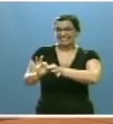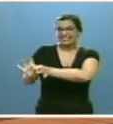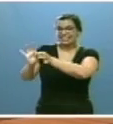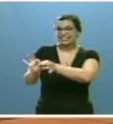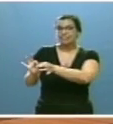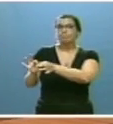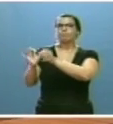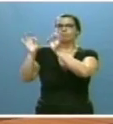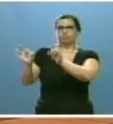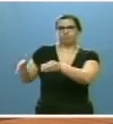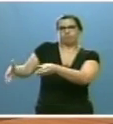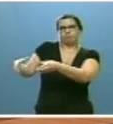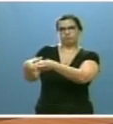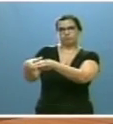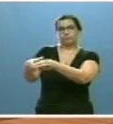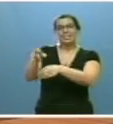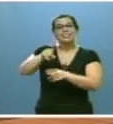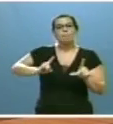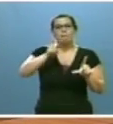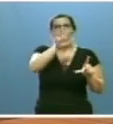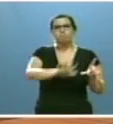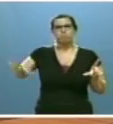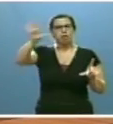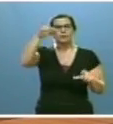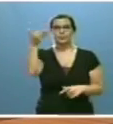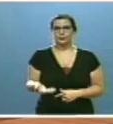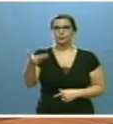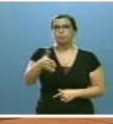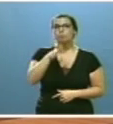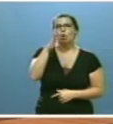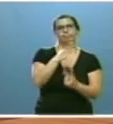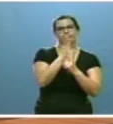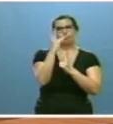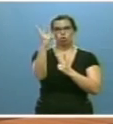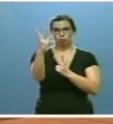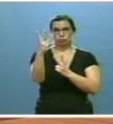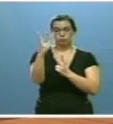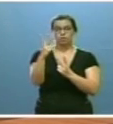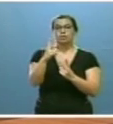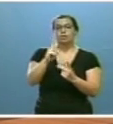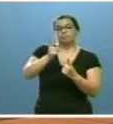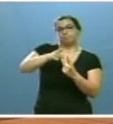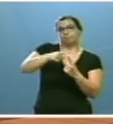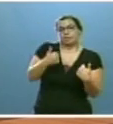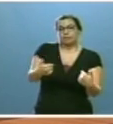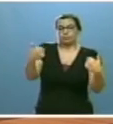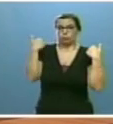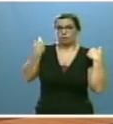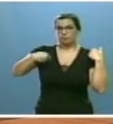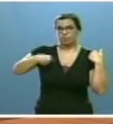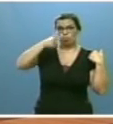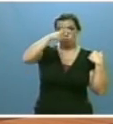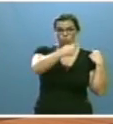Este mapa es trascendental por dos motivos. Por lo que se refiere a las competencias de los propios